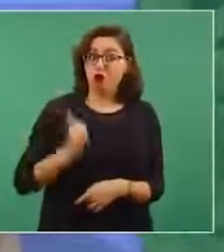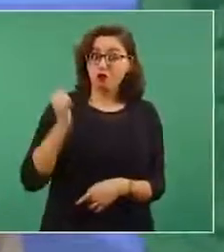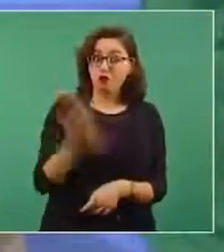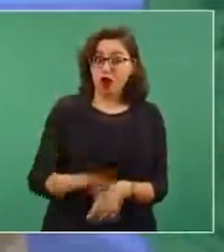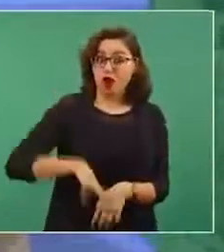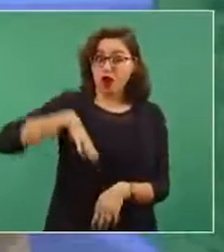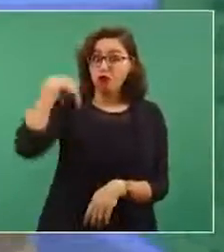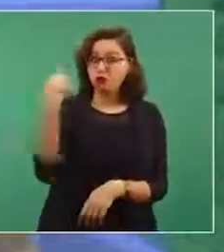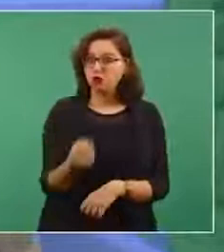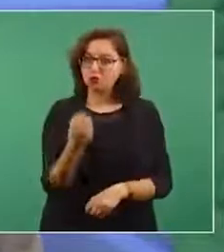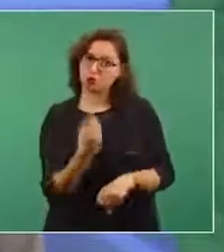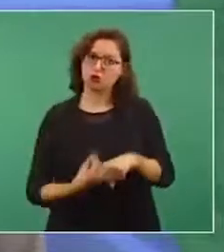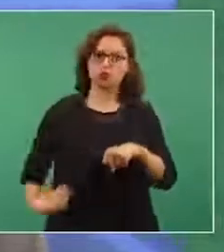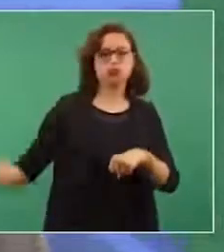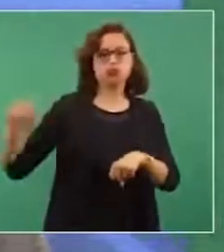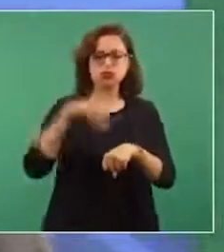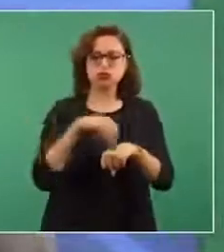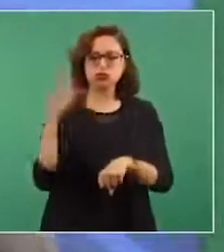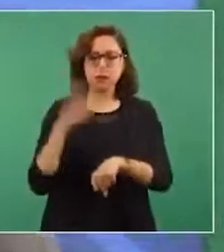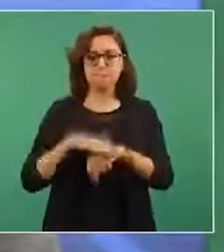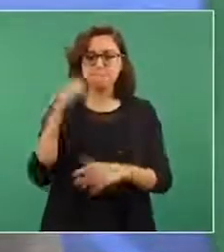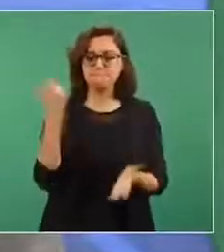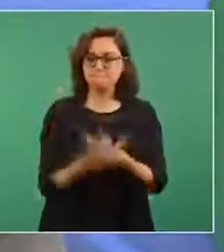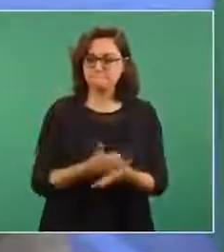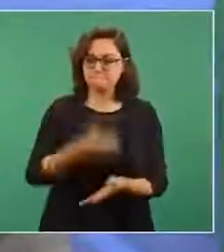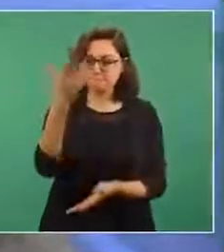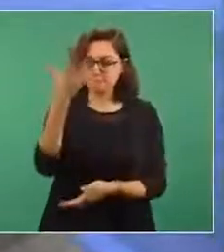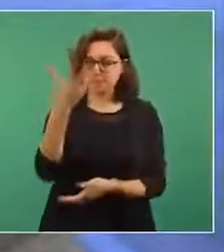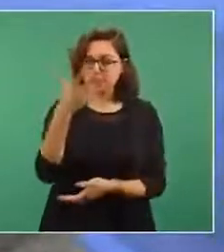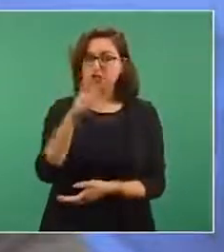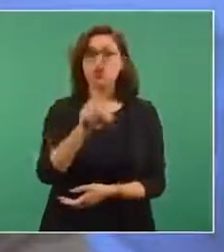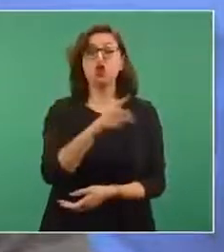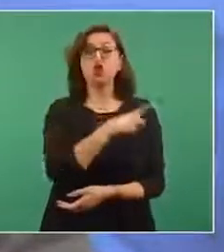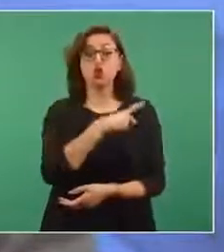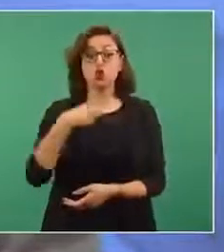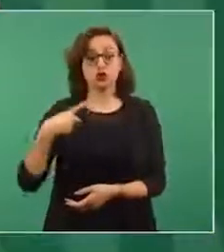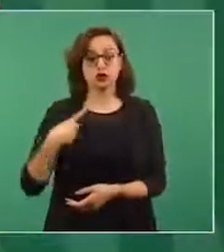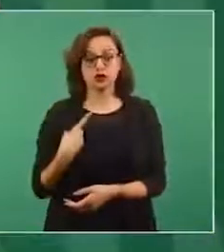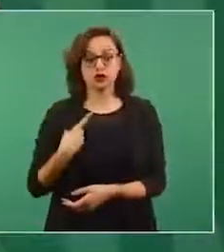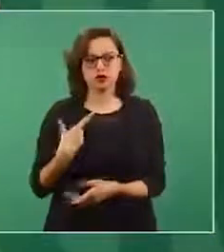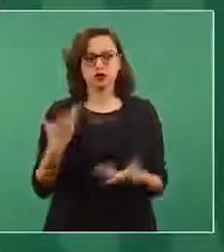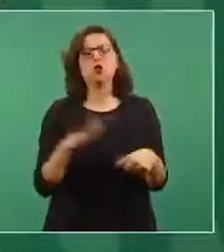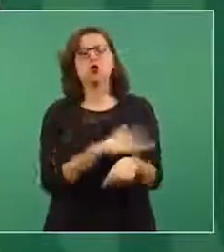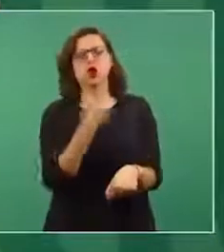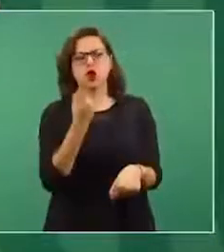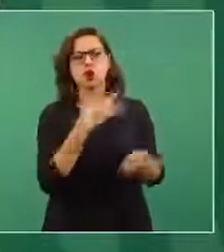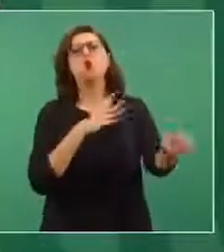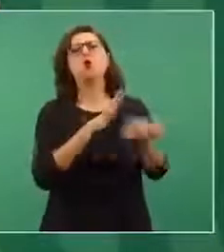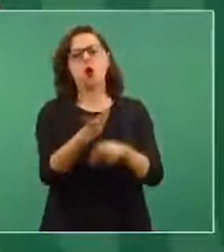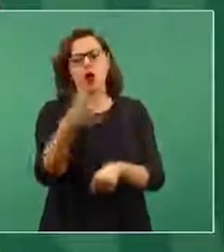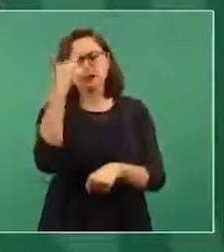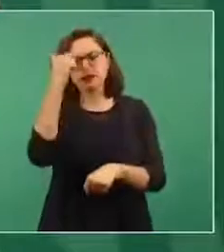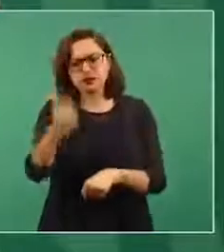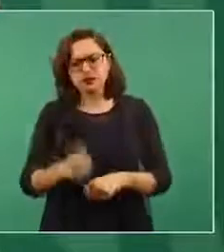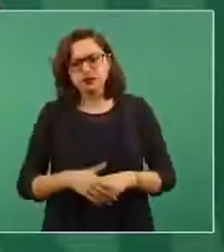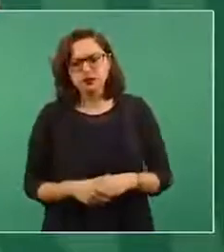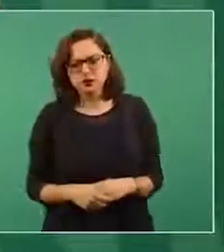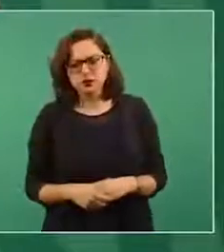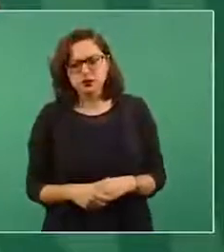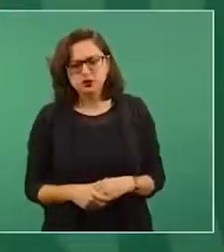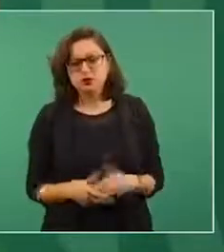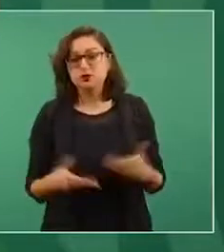combustibles de manera injustificada. Tenemos el